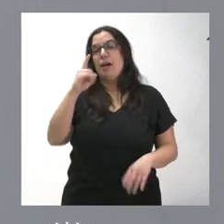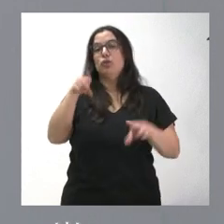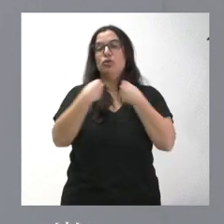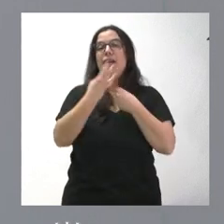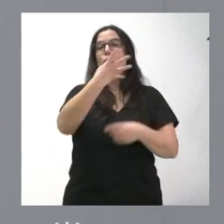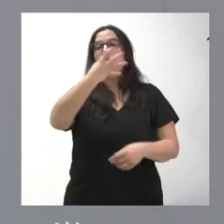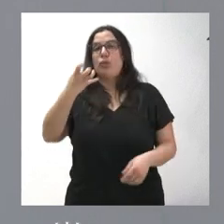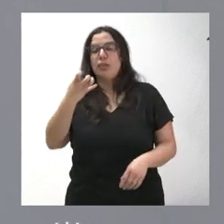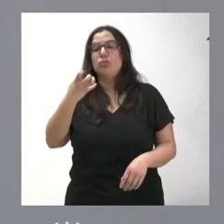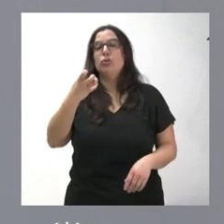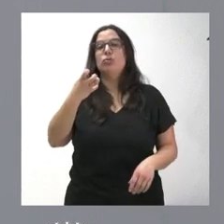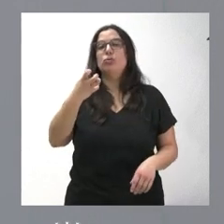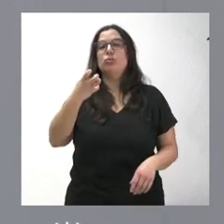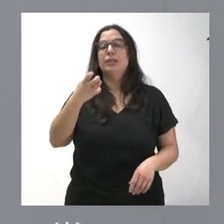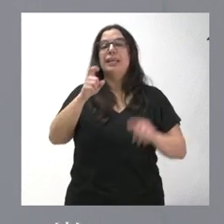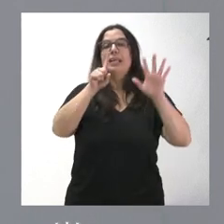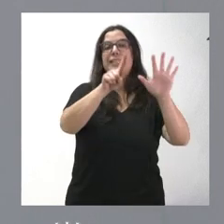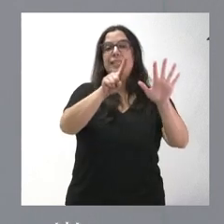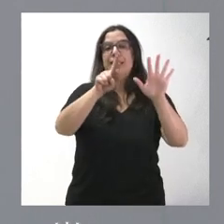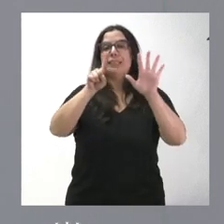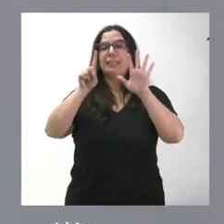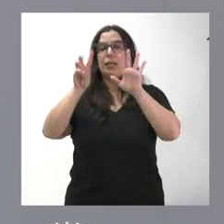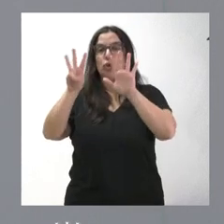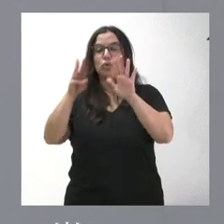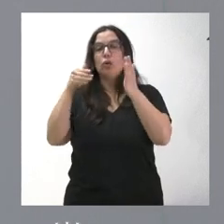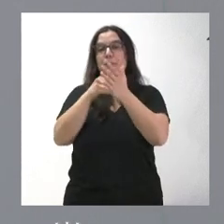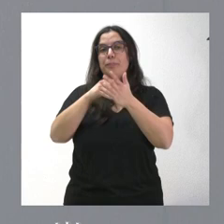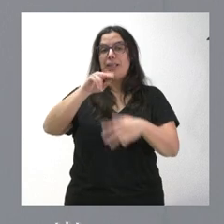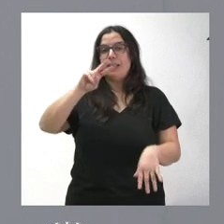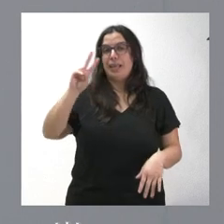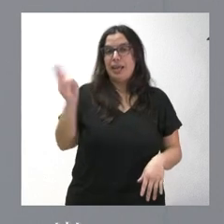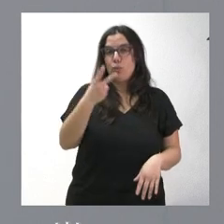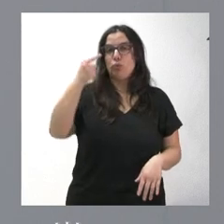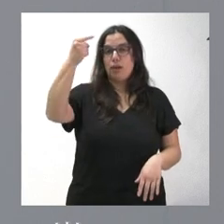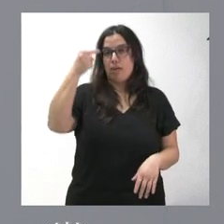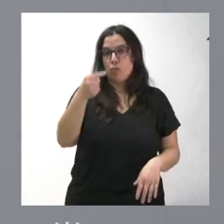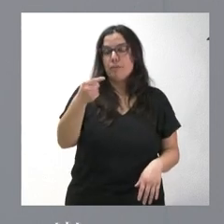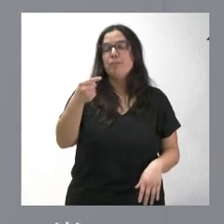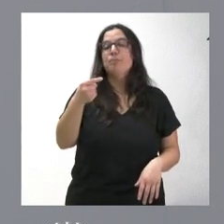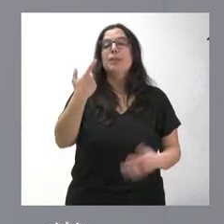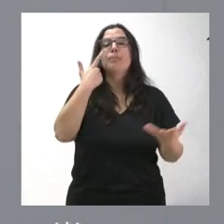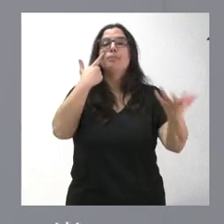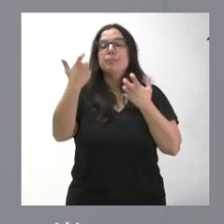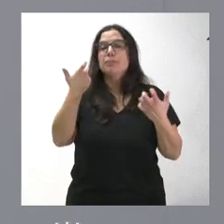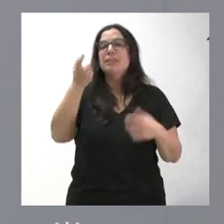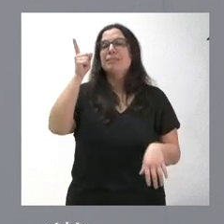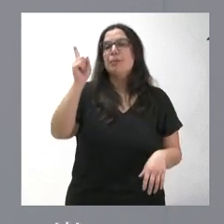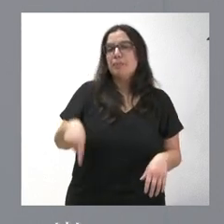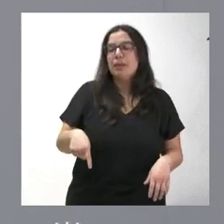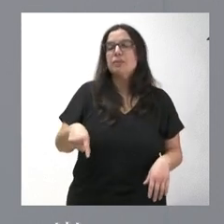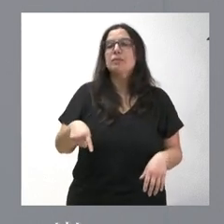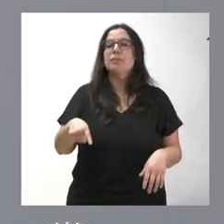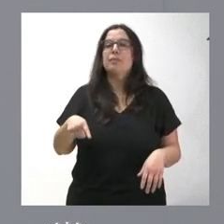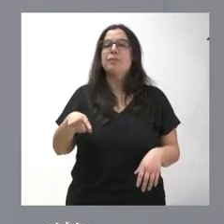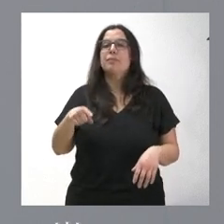468.000 euros a ambas. Y destaca también lo que va